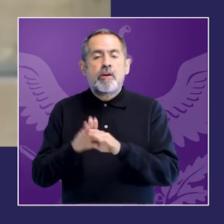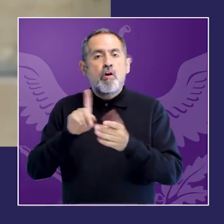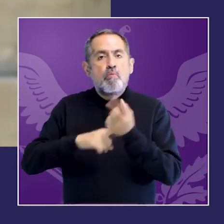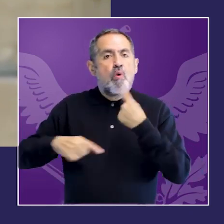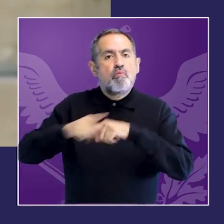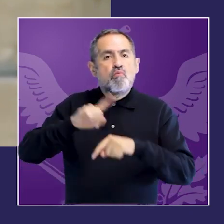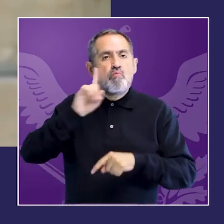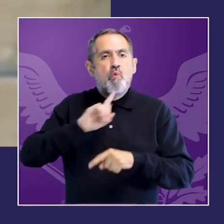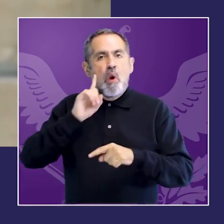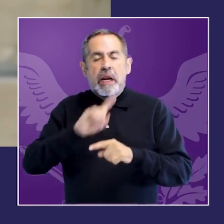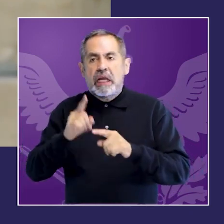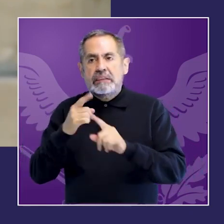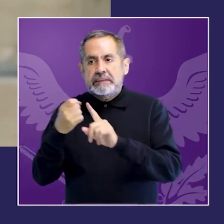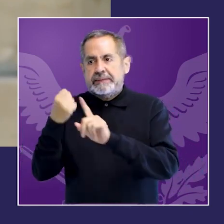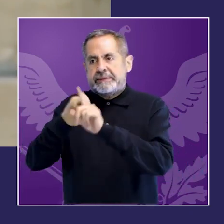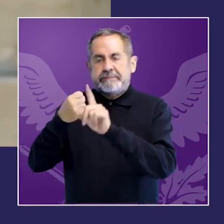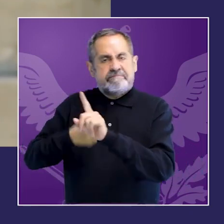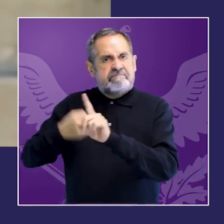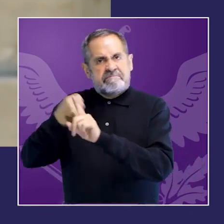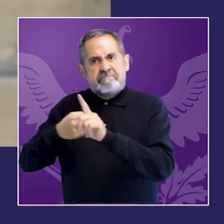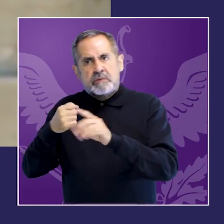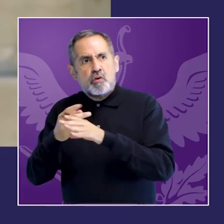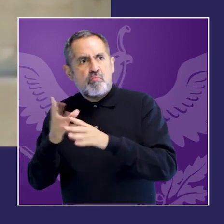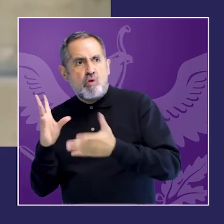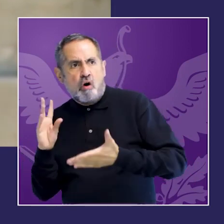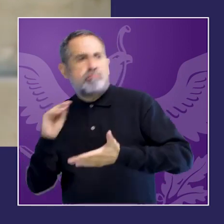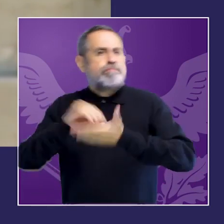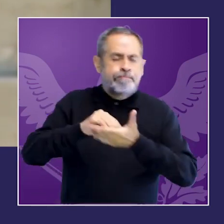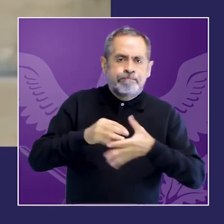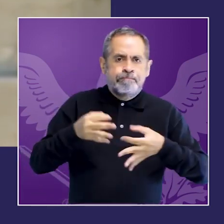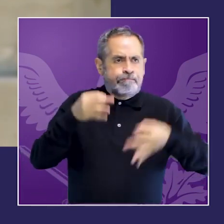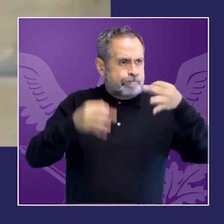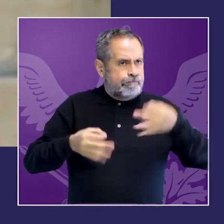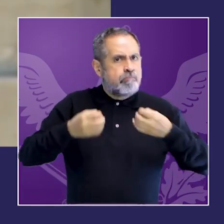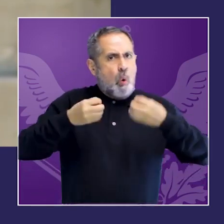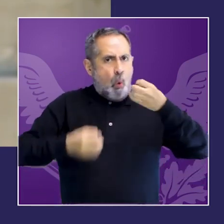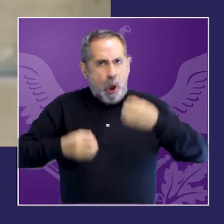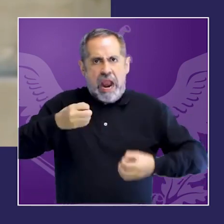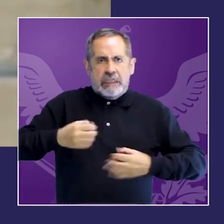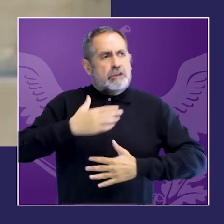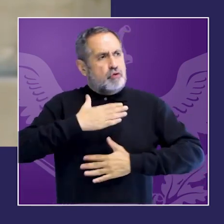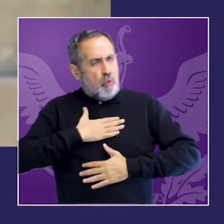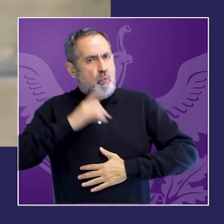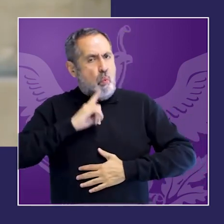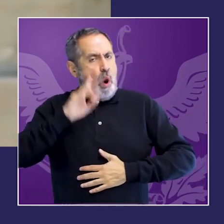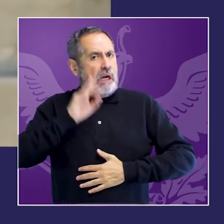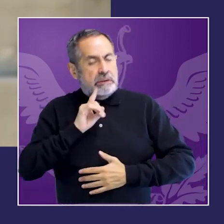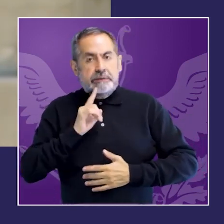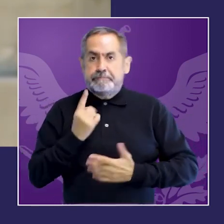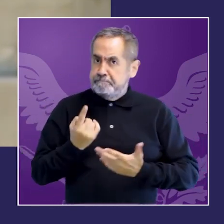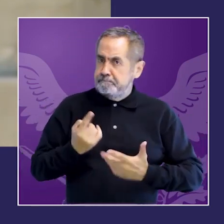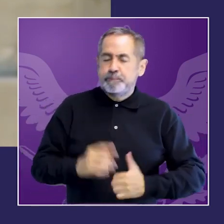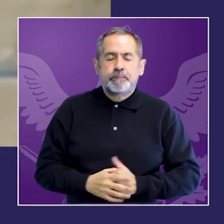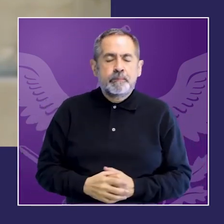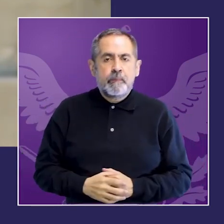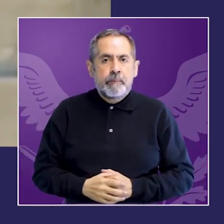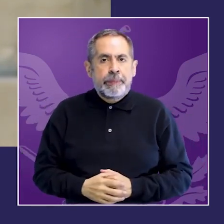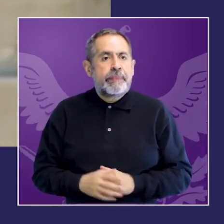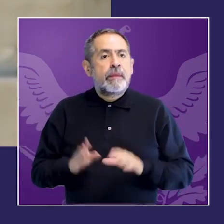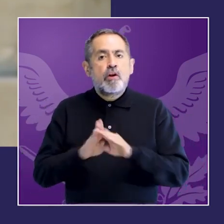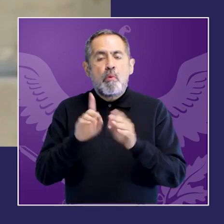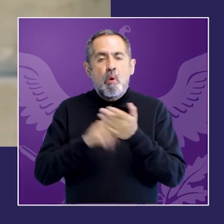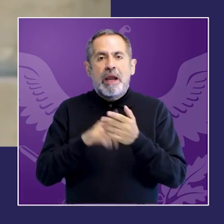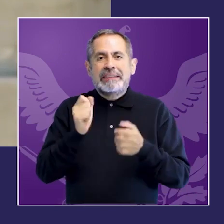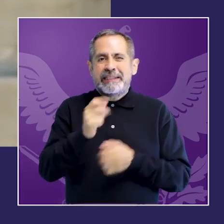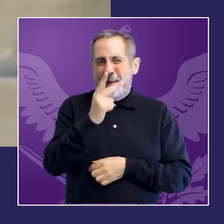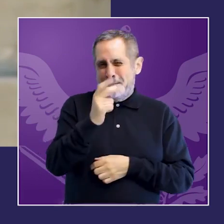que llevan a un femicidio en particular teniendo en cuenta la diversidad de bienes jurídicos a que hacen referencia la figura del